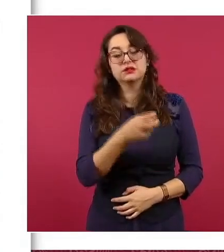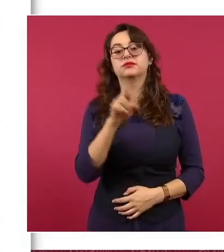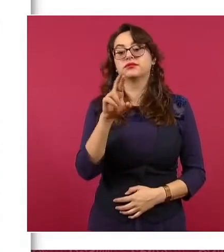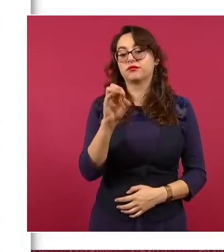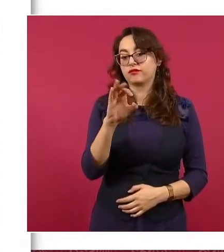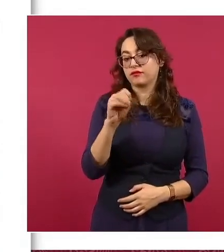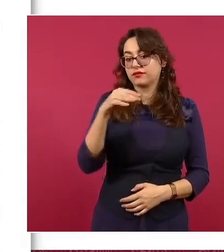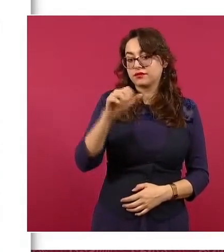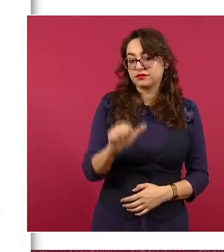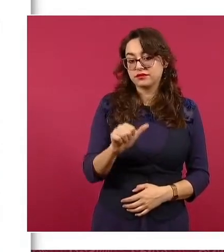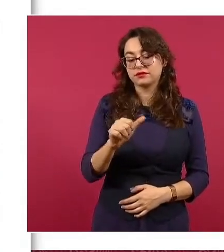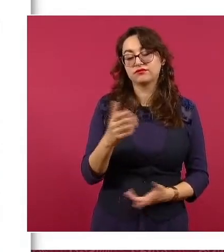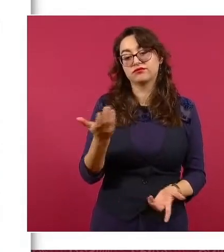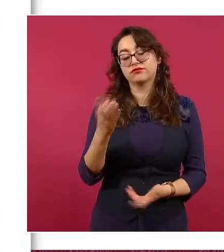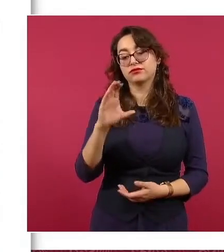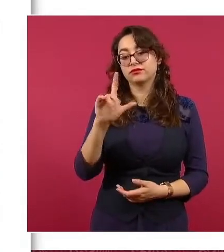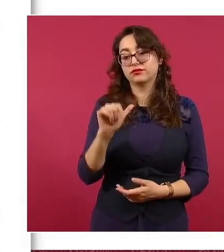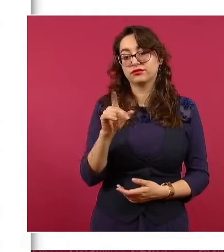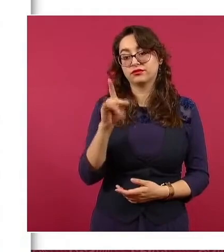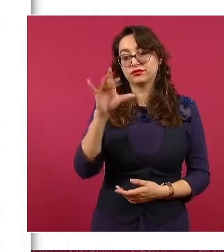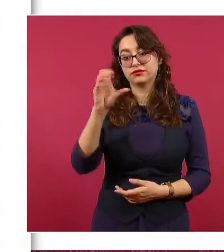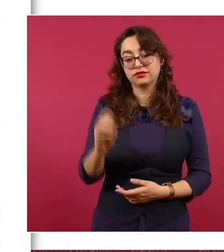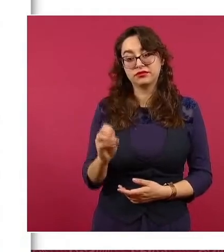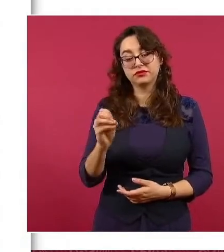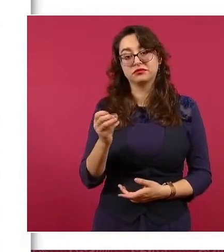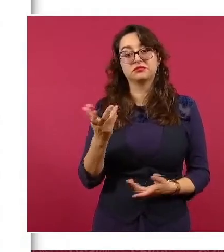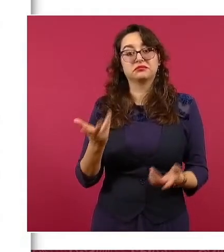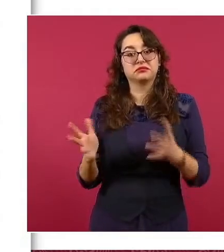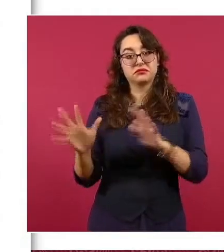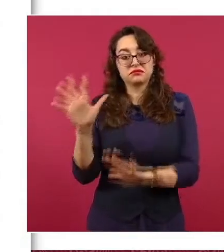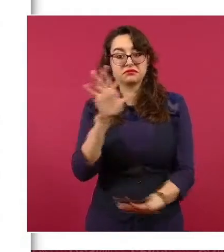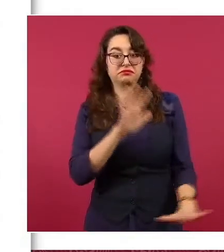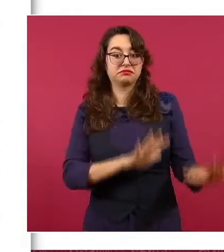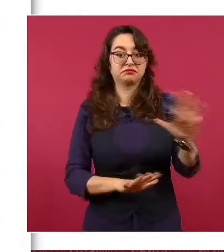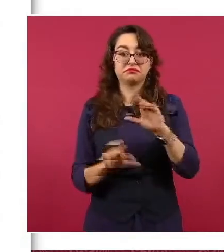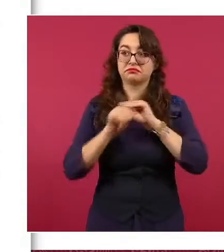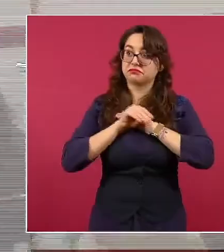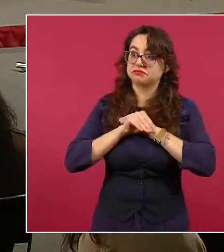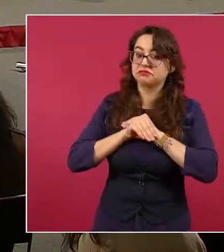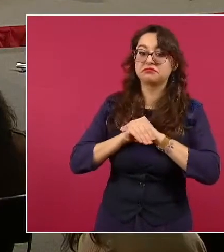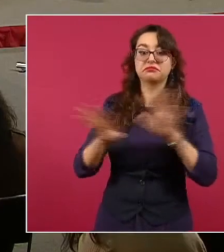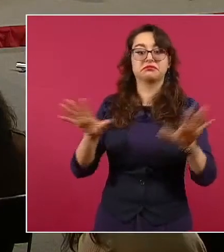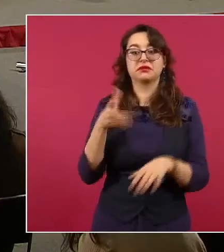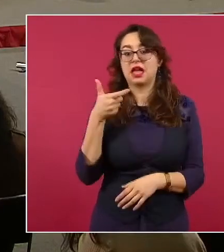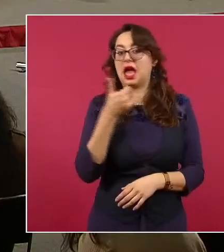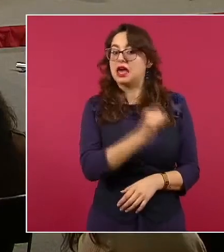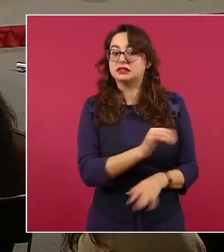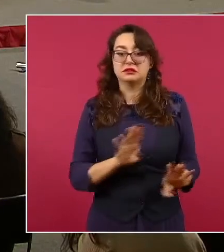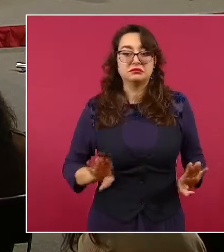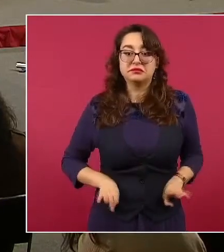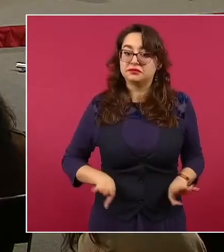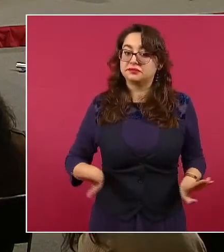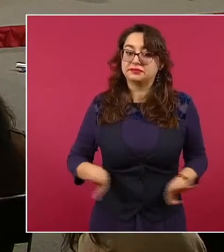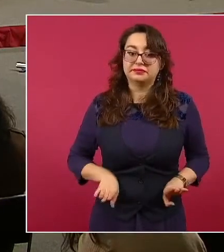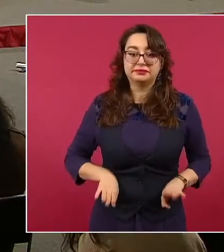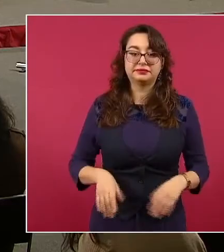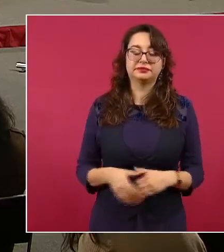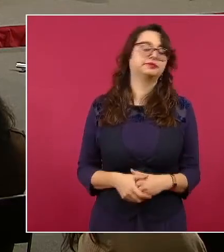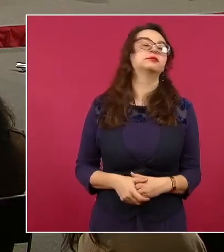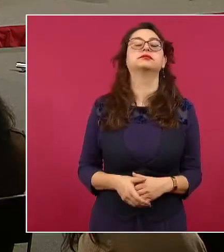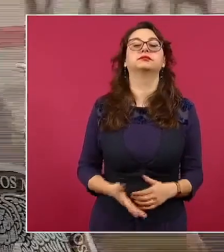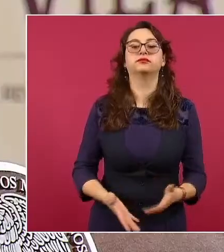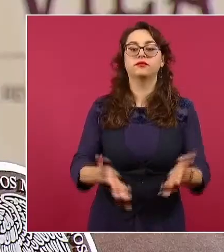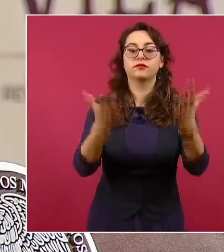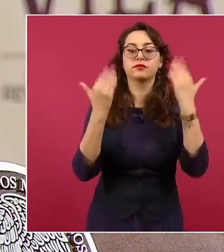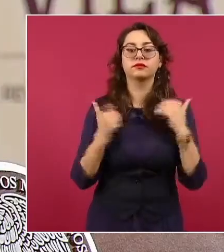X. González y sus aliados. Hasta aquí esta nota, pero ahora les vamos a presentar la colaboración